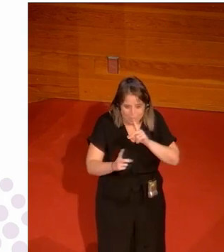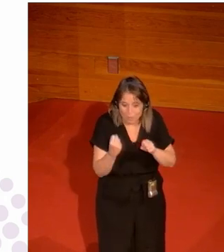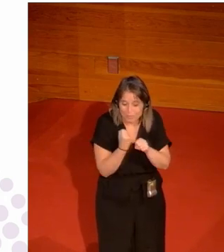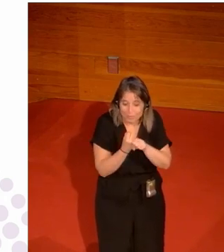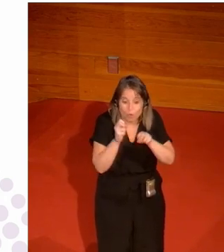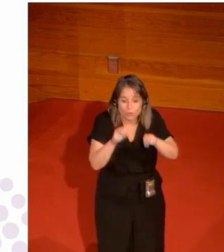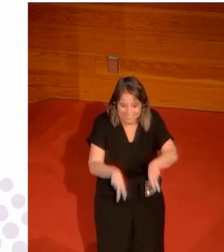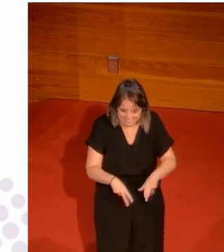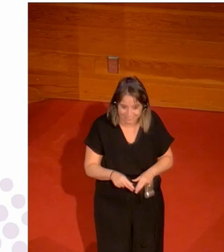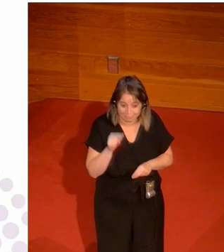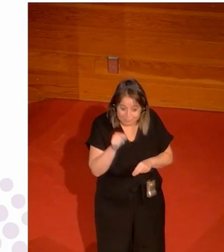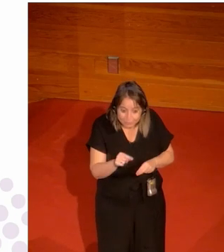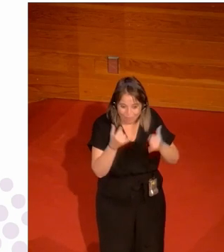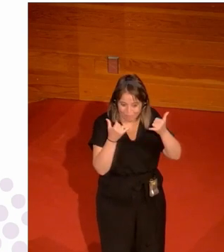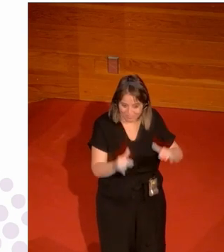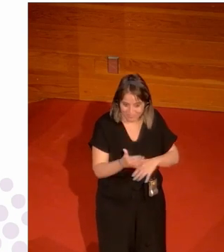trabajar incluso